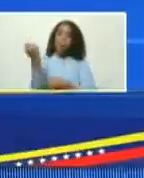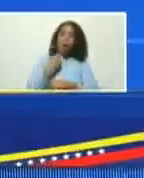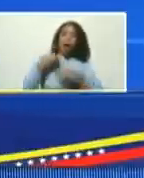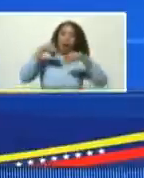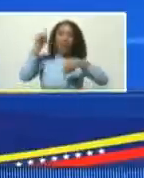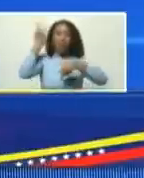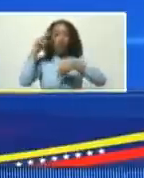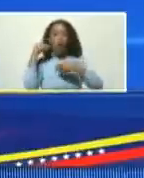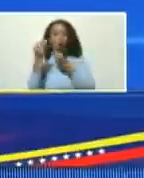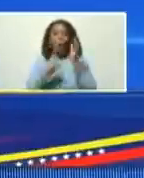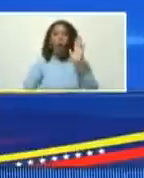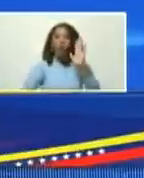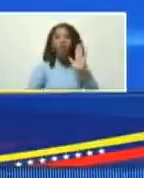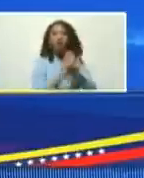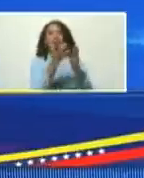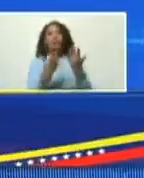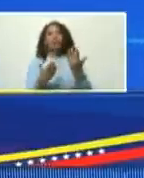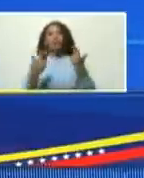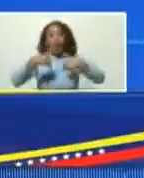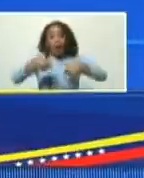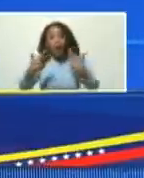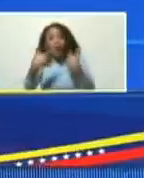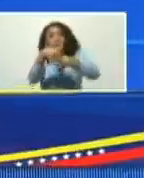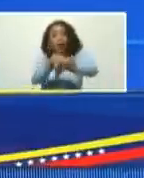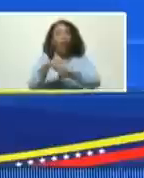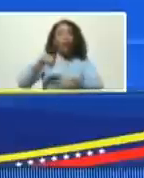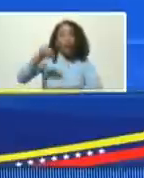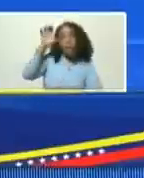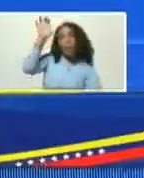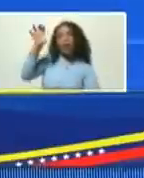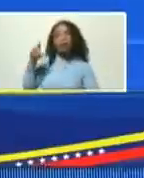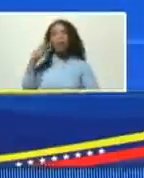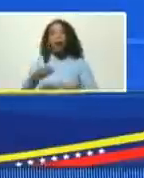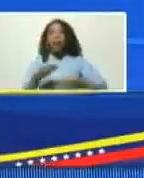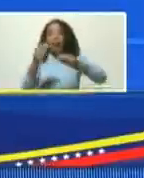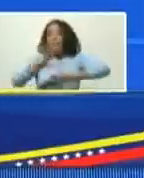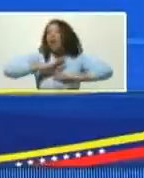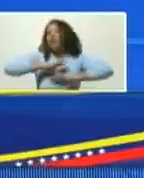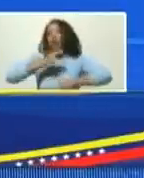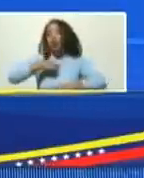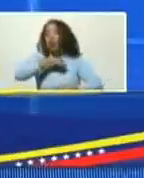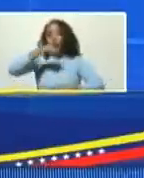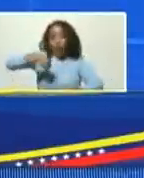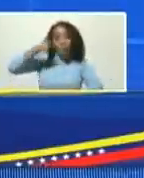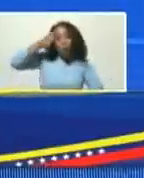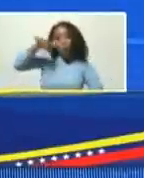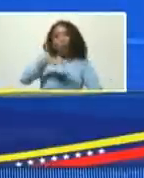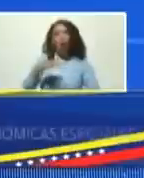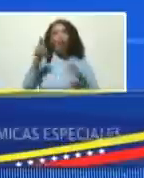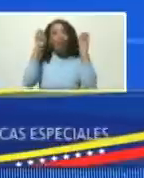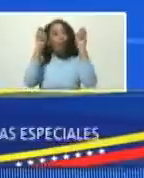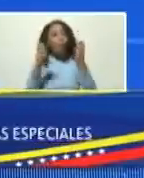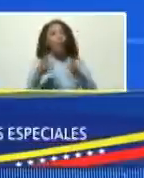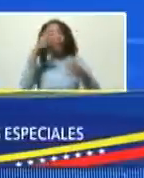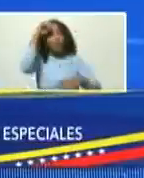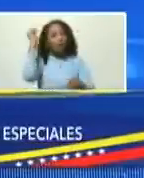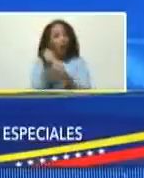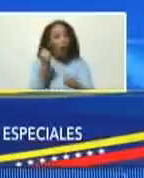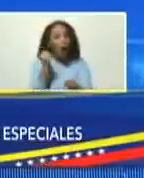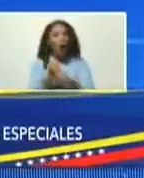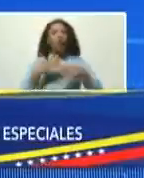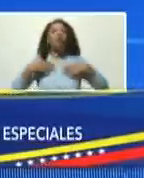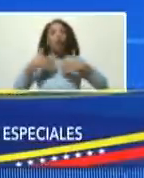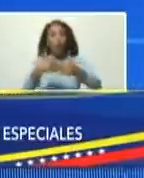desarrollo integral de la nación y sobre todo para darle beneficios a nuestro pueblo en términos de empleo, en términos de